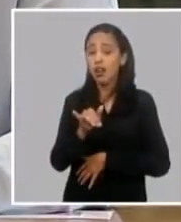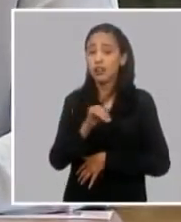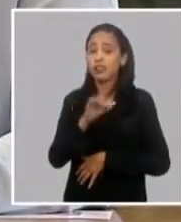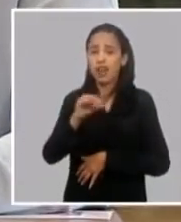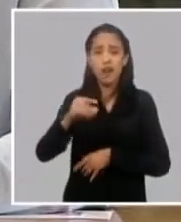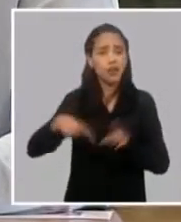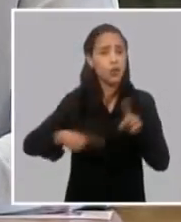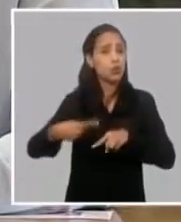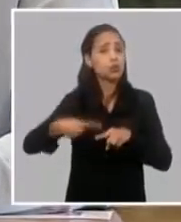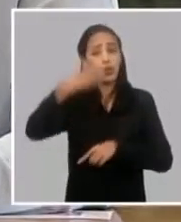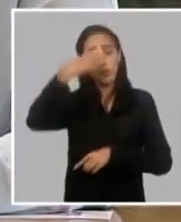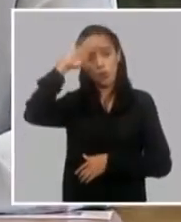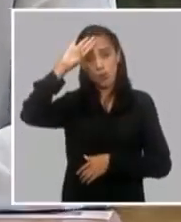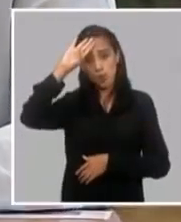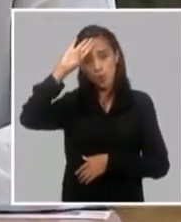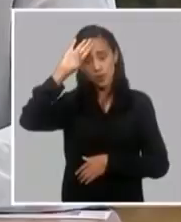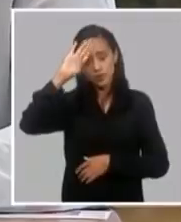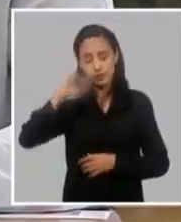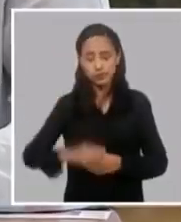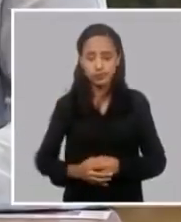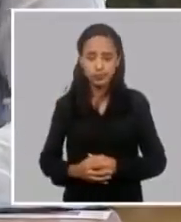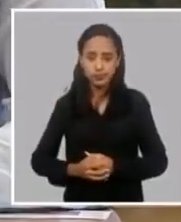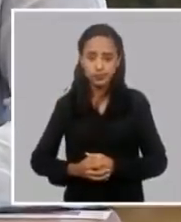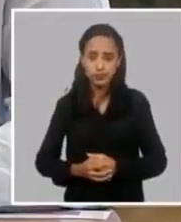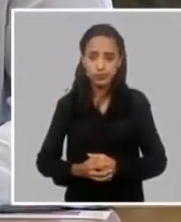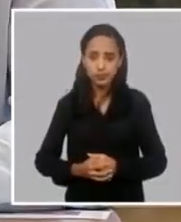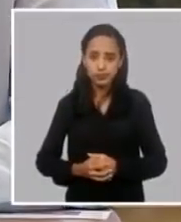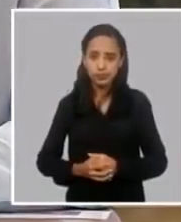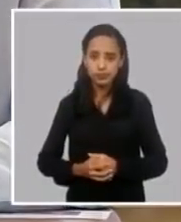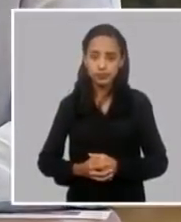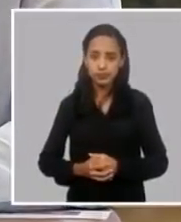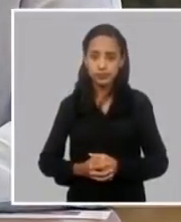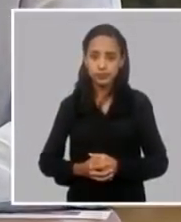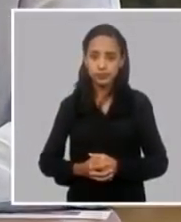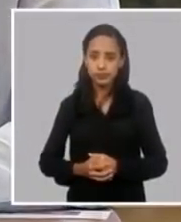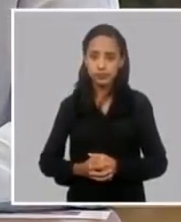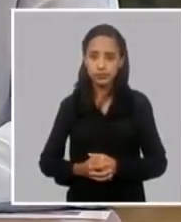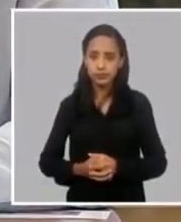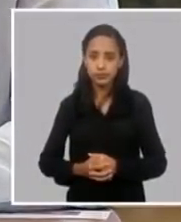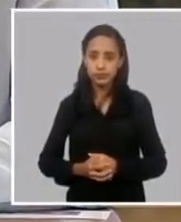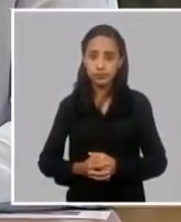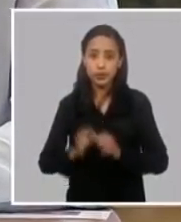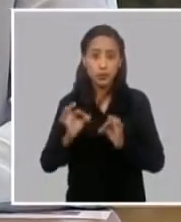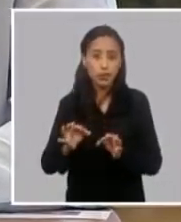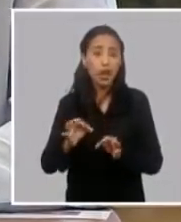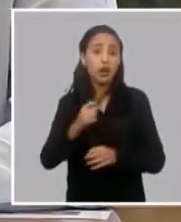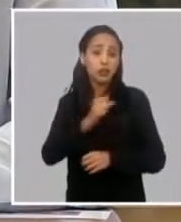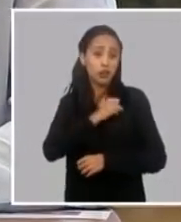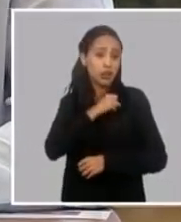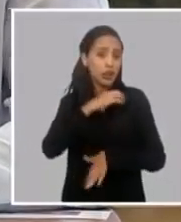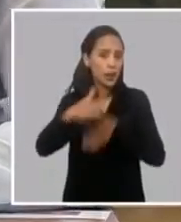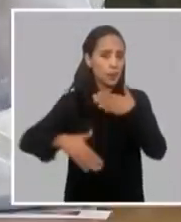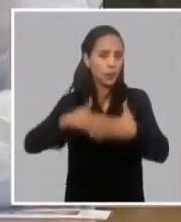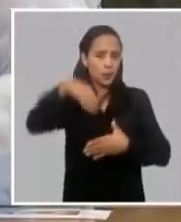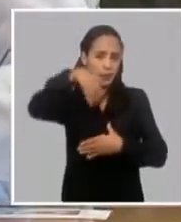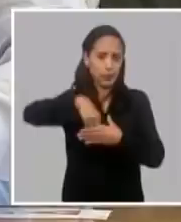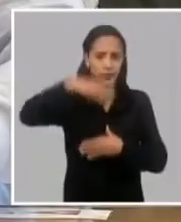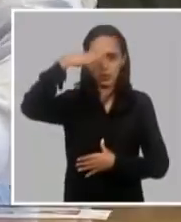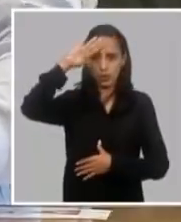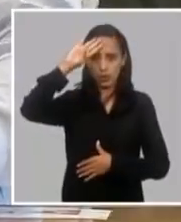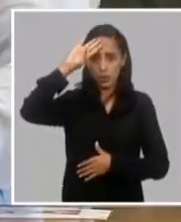las principales aspiraciones de ese sector conservador y tratar de aplicar